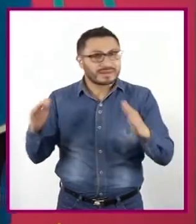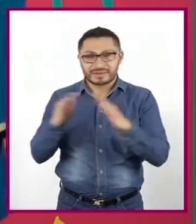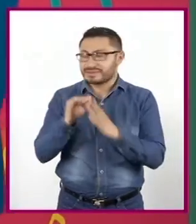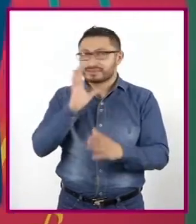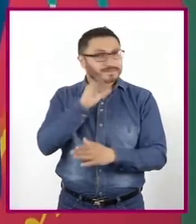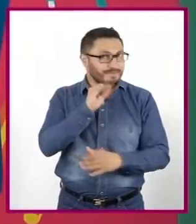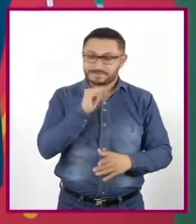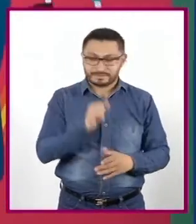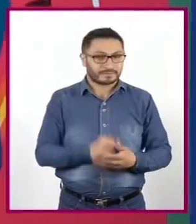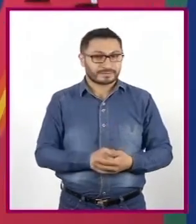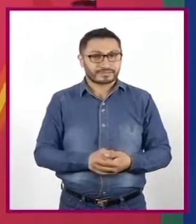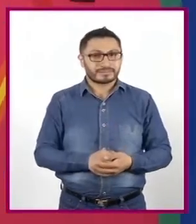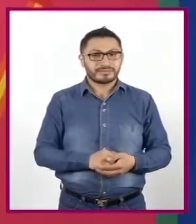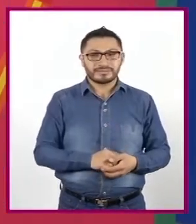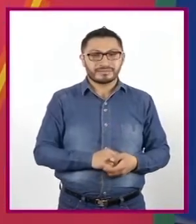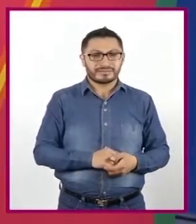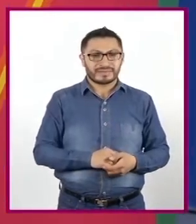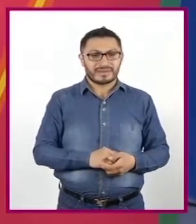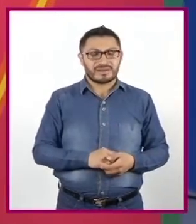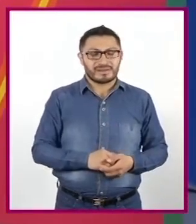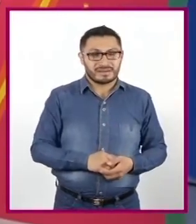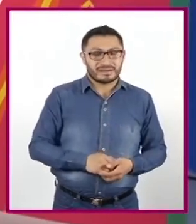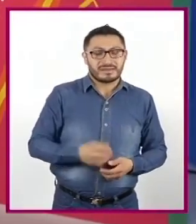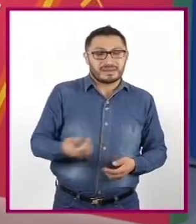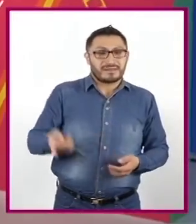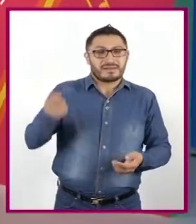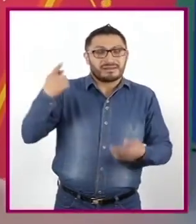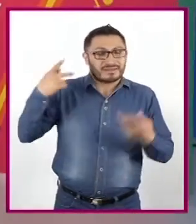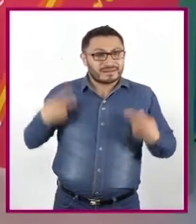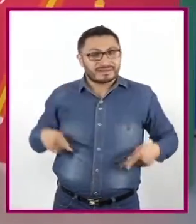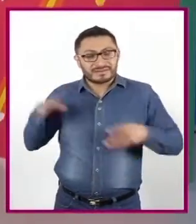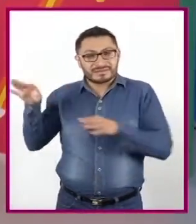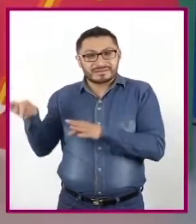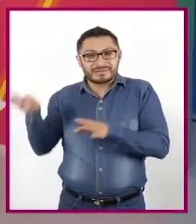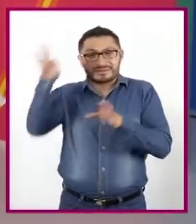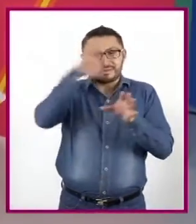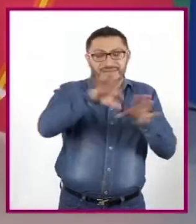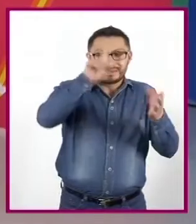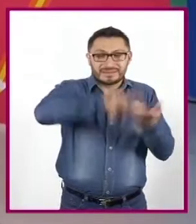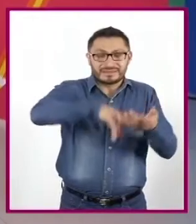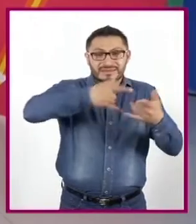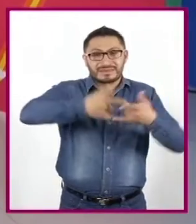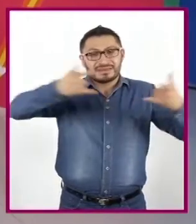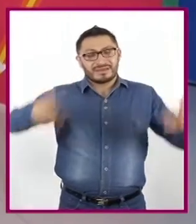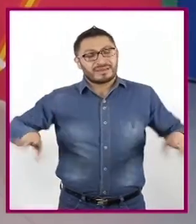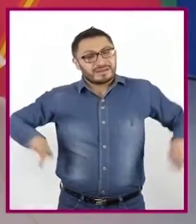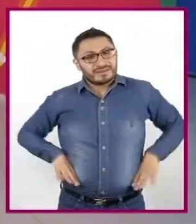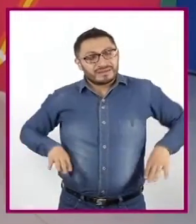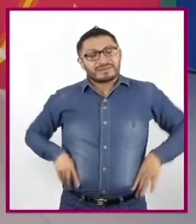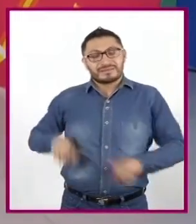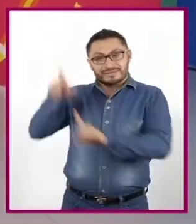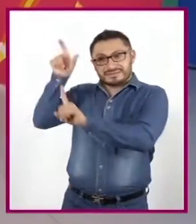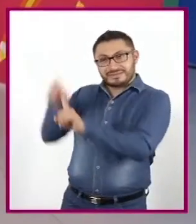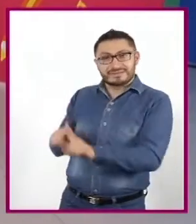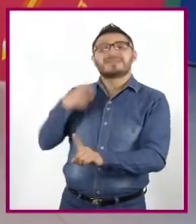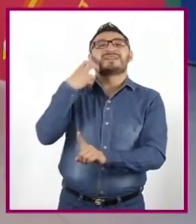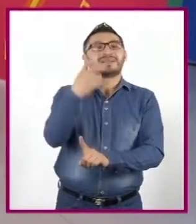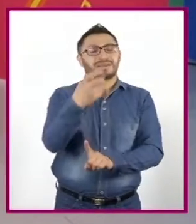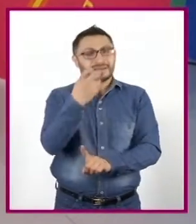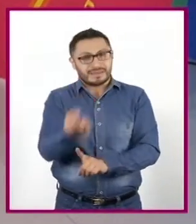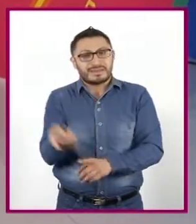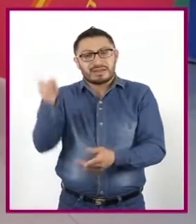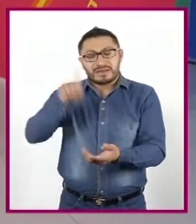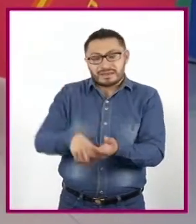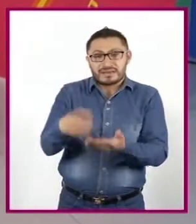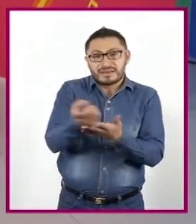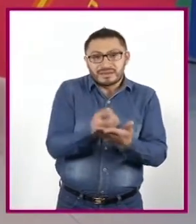vamos a sumergir a nuestro personaje en una historieta con las características que la representan. Para ello, la